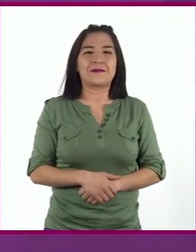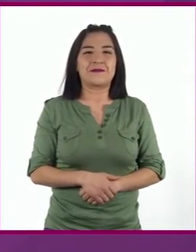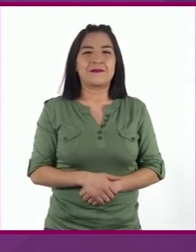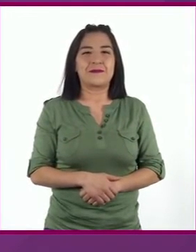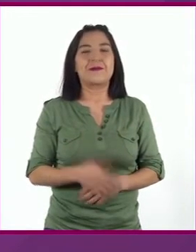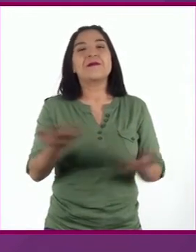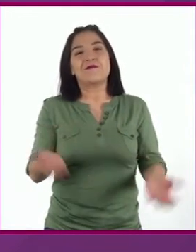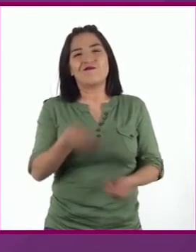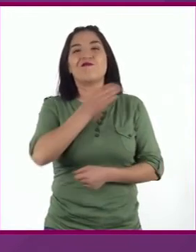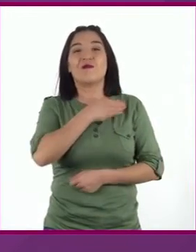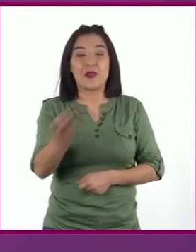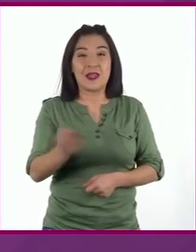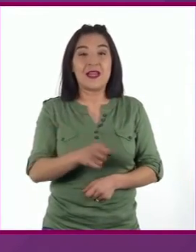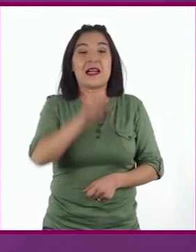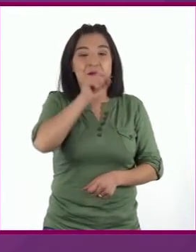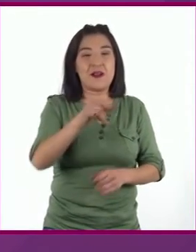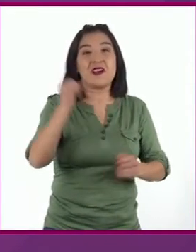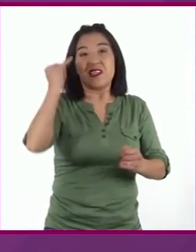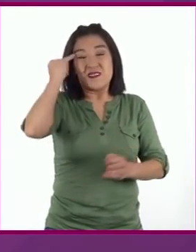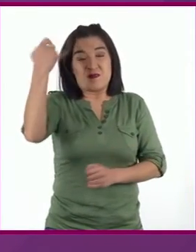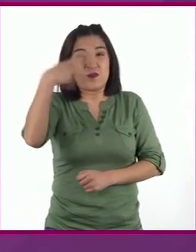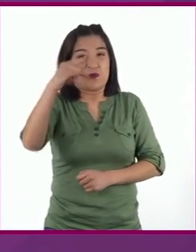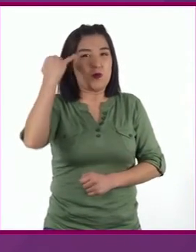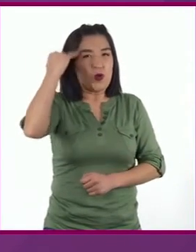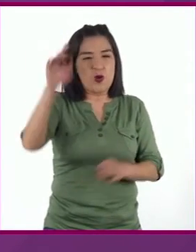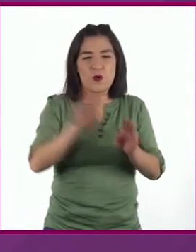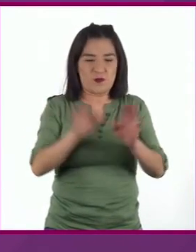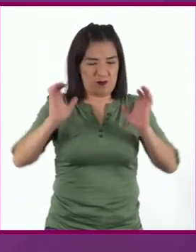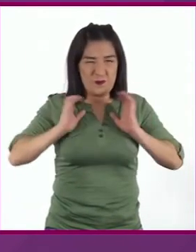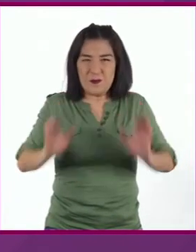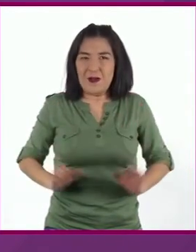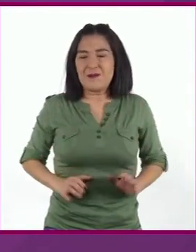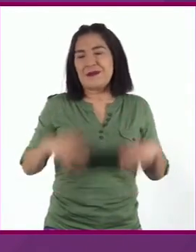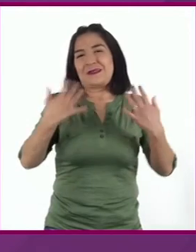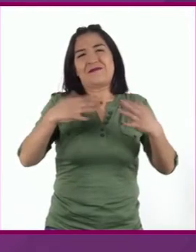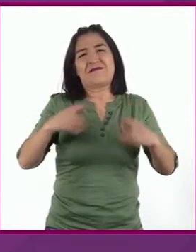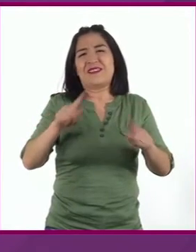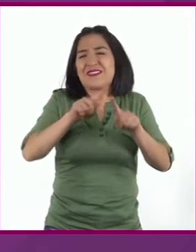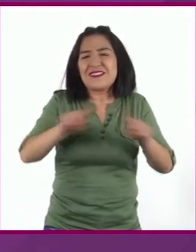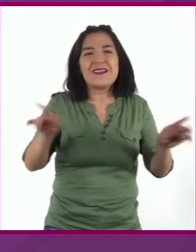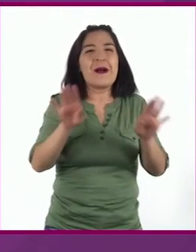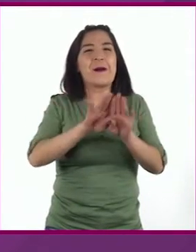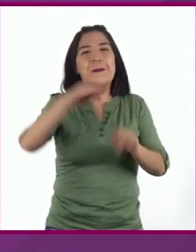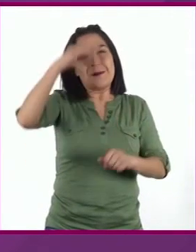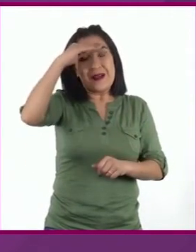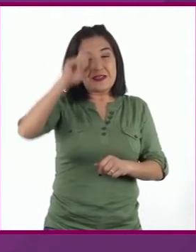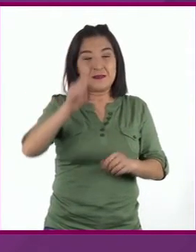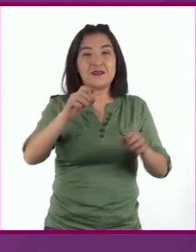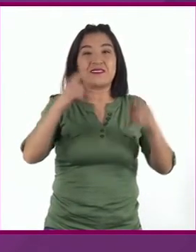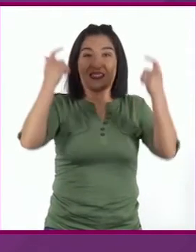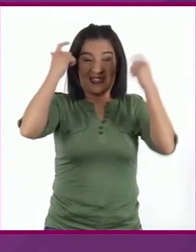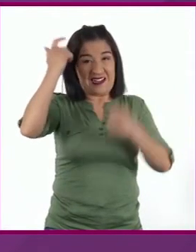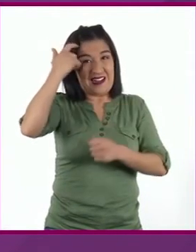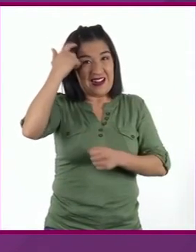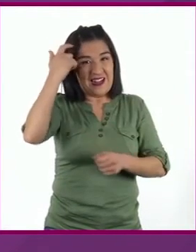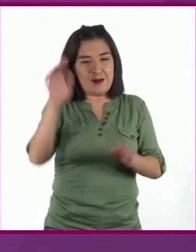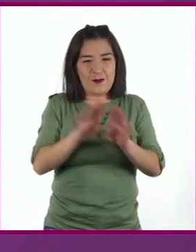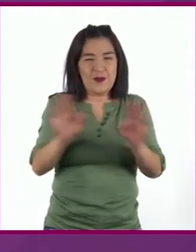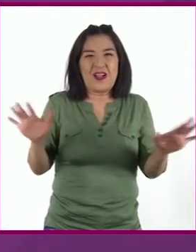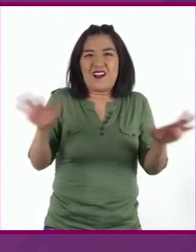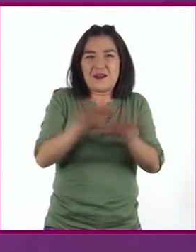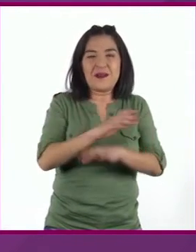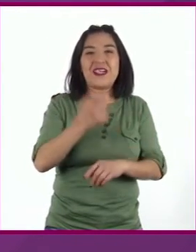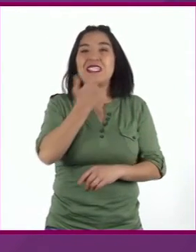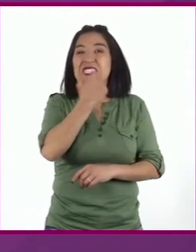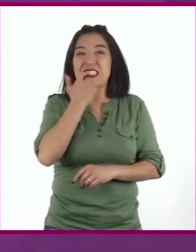Y bueno, además de tener una idea de la belleza corporal muy particular Donde modificar la forma de sus cráneos y pintar sus dientes